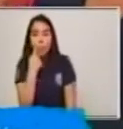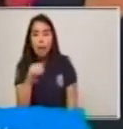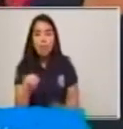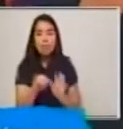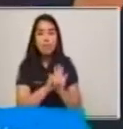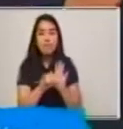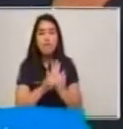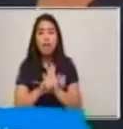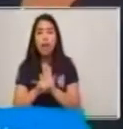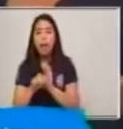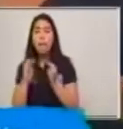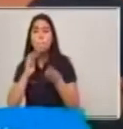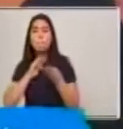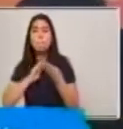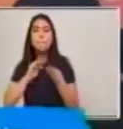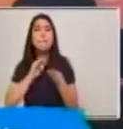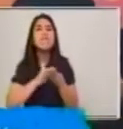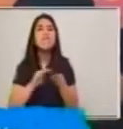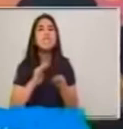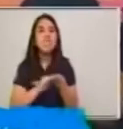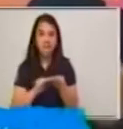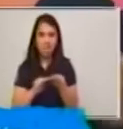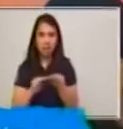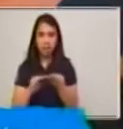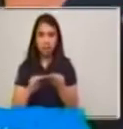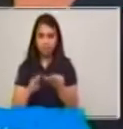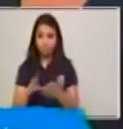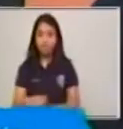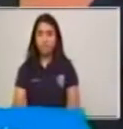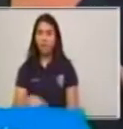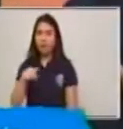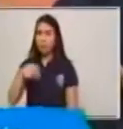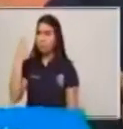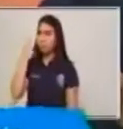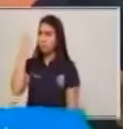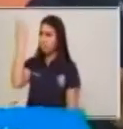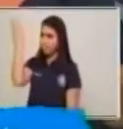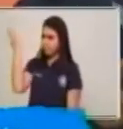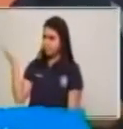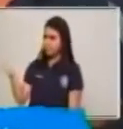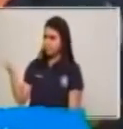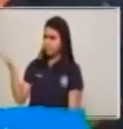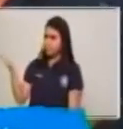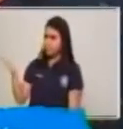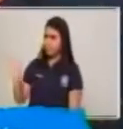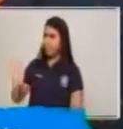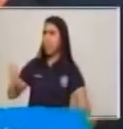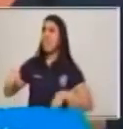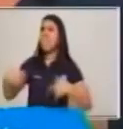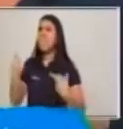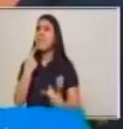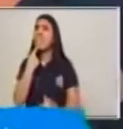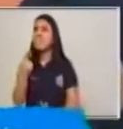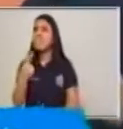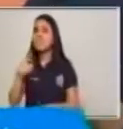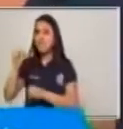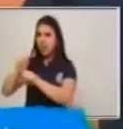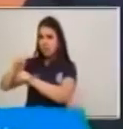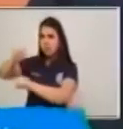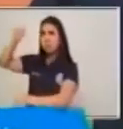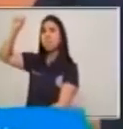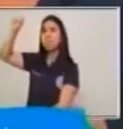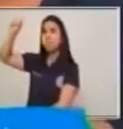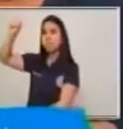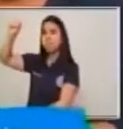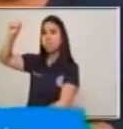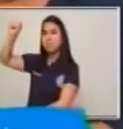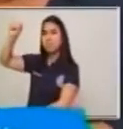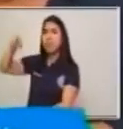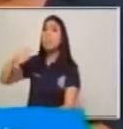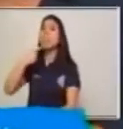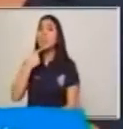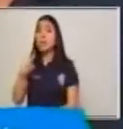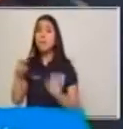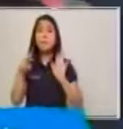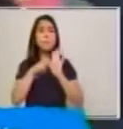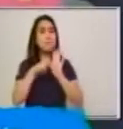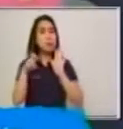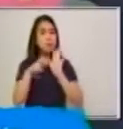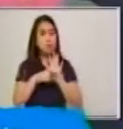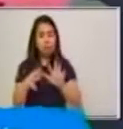Aquí vemos que el rótulo, ¿qué es lo que dice? Prohibido tirar papeles.